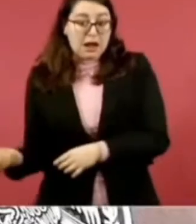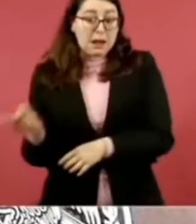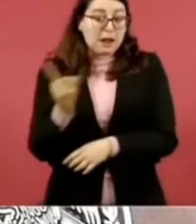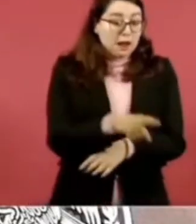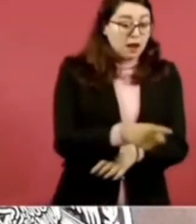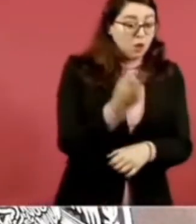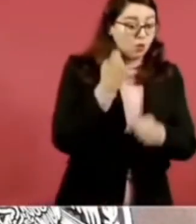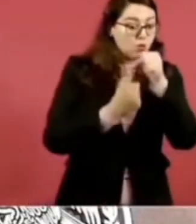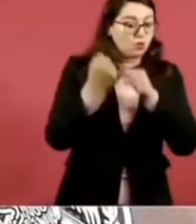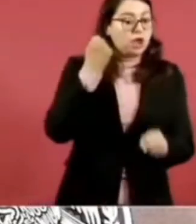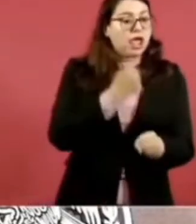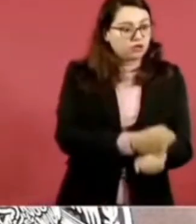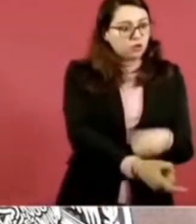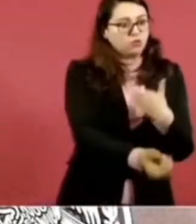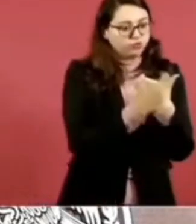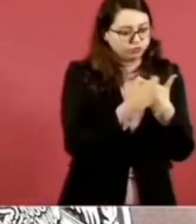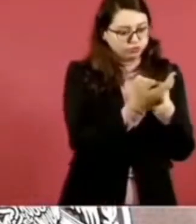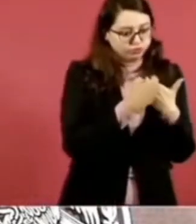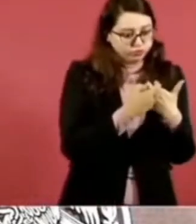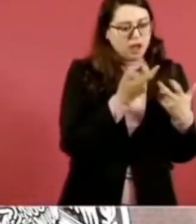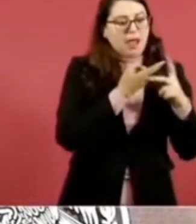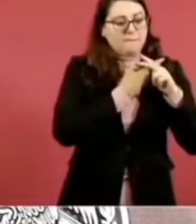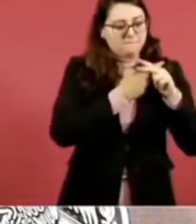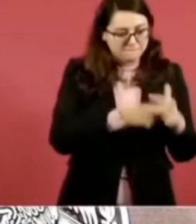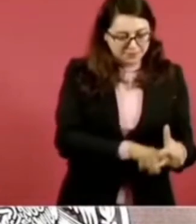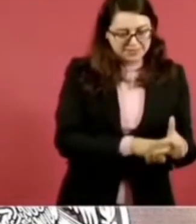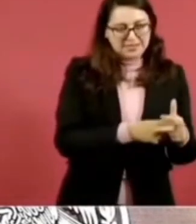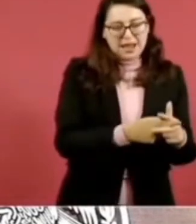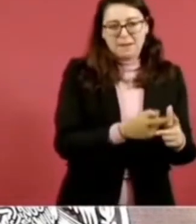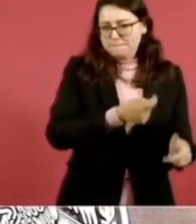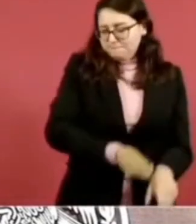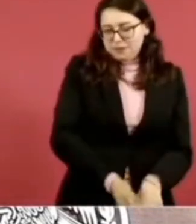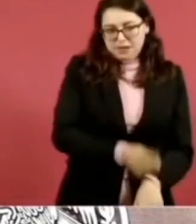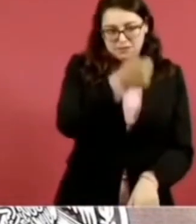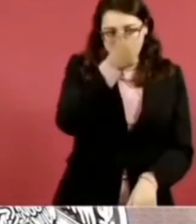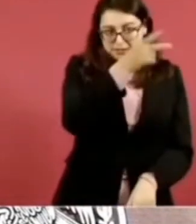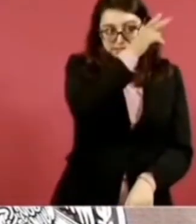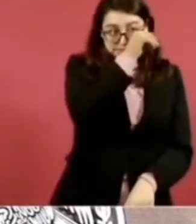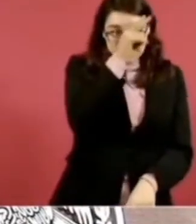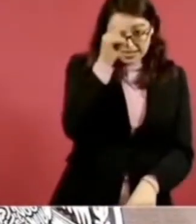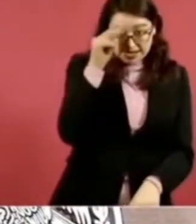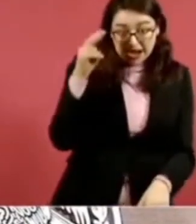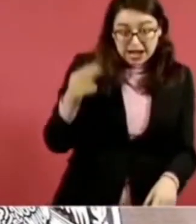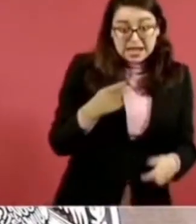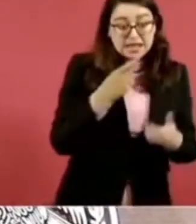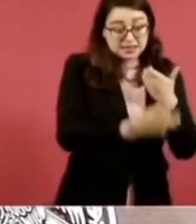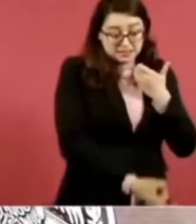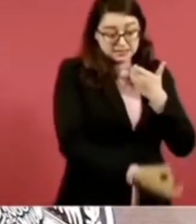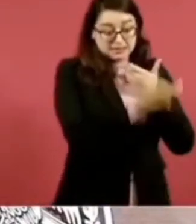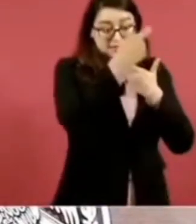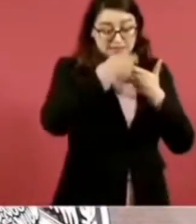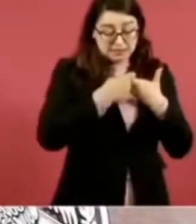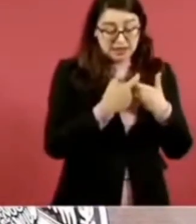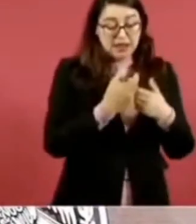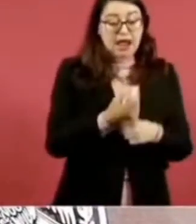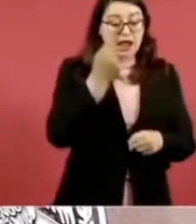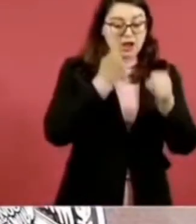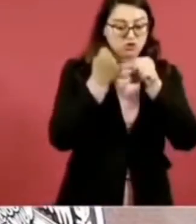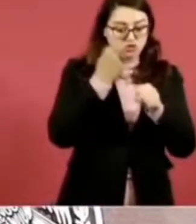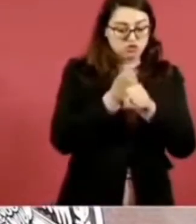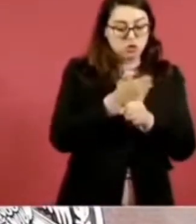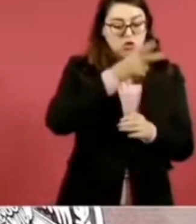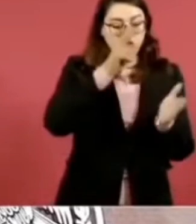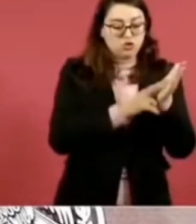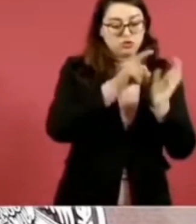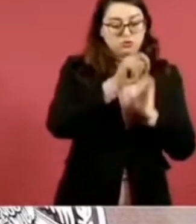hace apenas unos meses, se incorporaron. En Nayarit, lo podemos ver con respecto al primer trimestre del 2022, la productividad